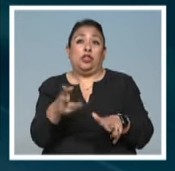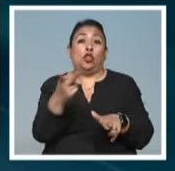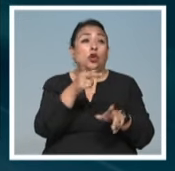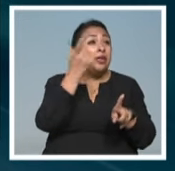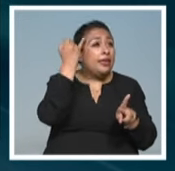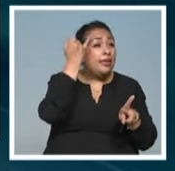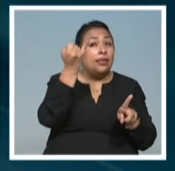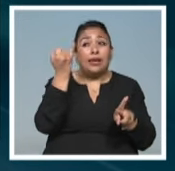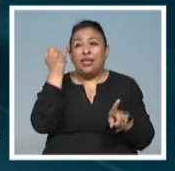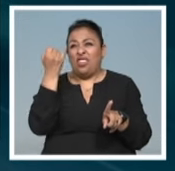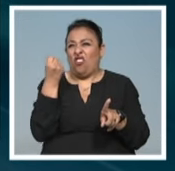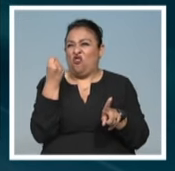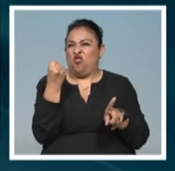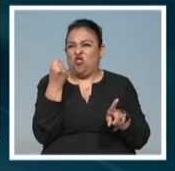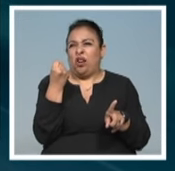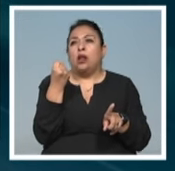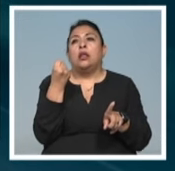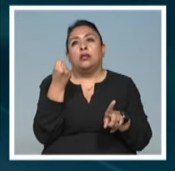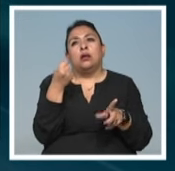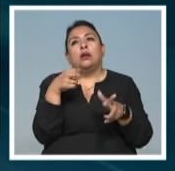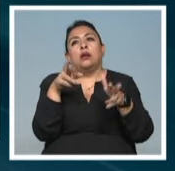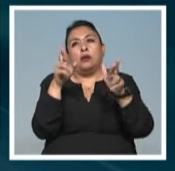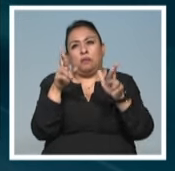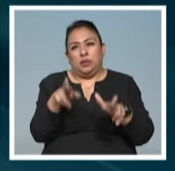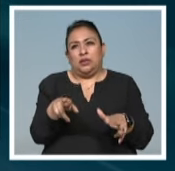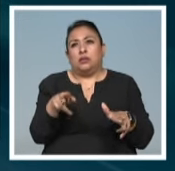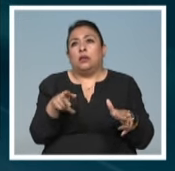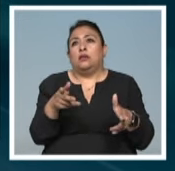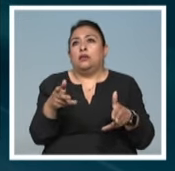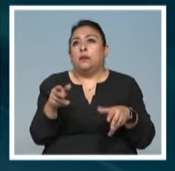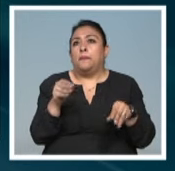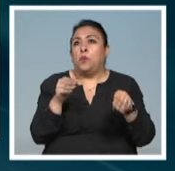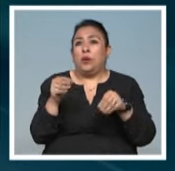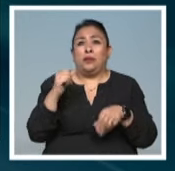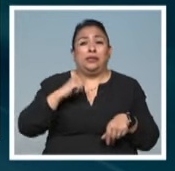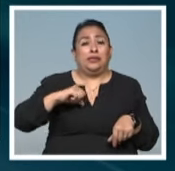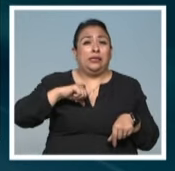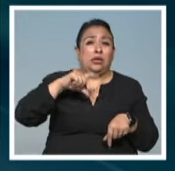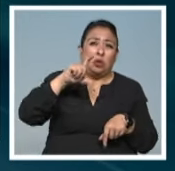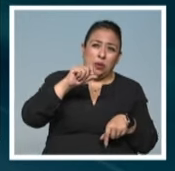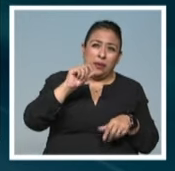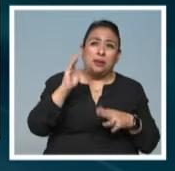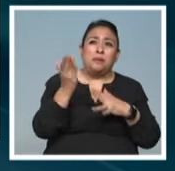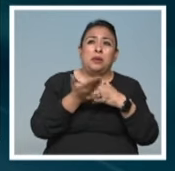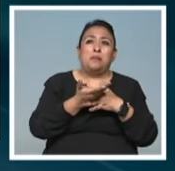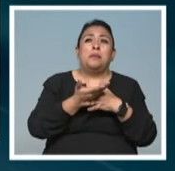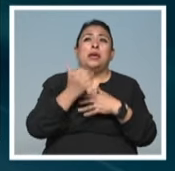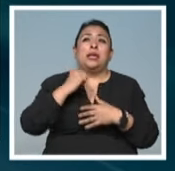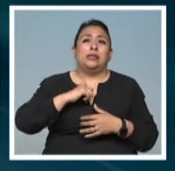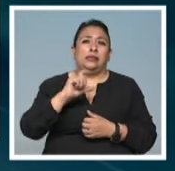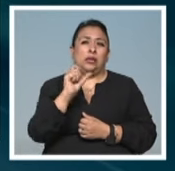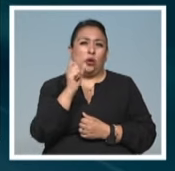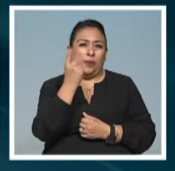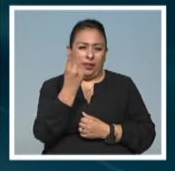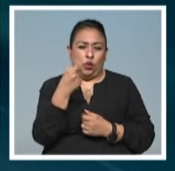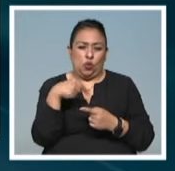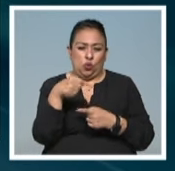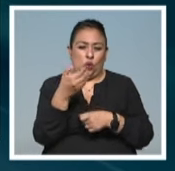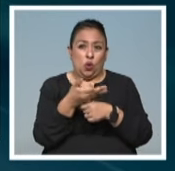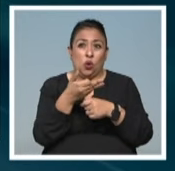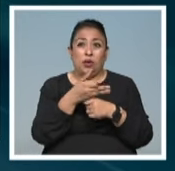ideologías totalitarias que representaron y movieron gran parte del siglo XX y también la primera parte del siglo en curso.